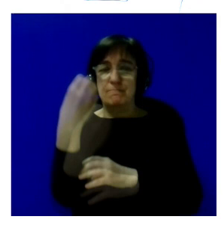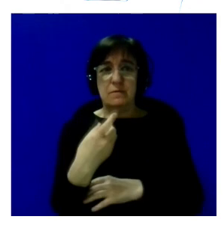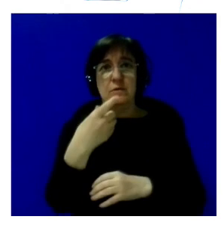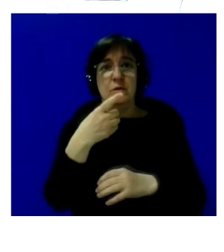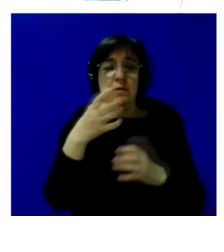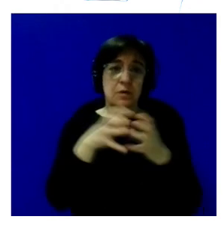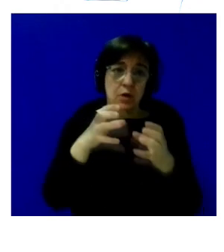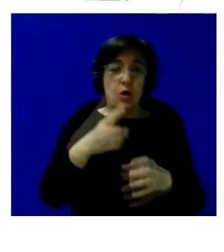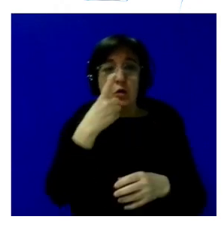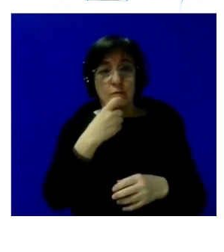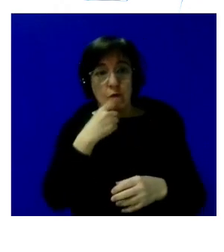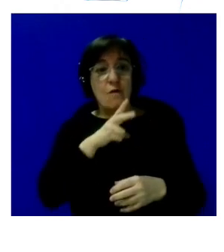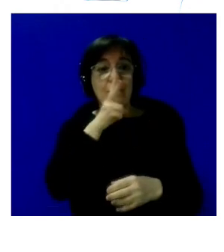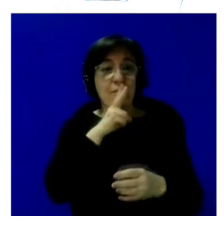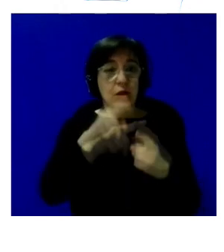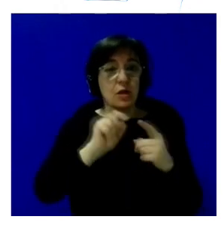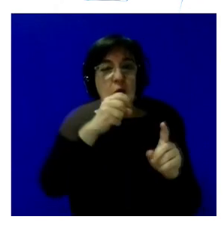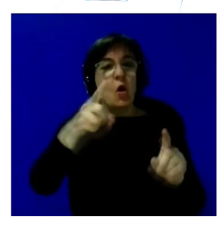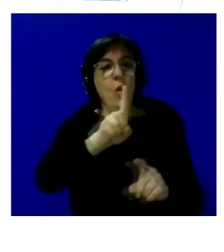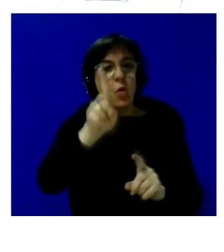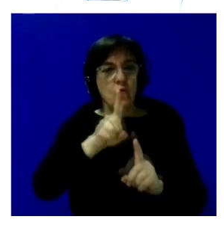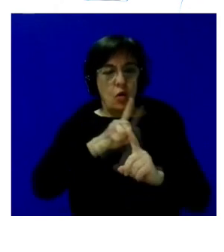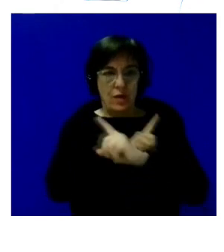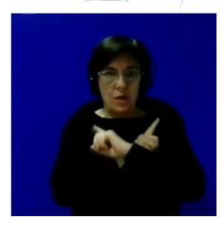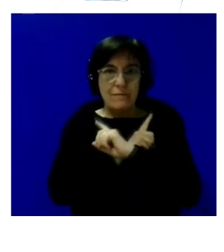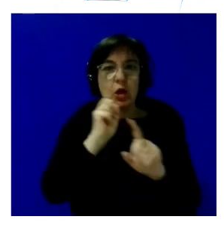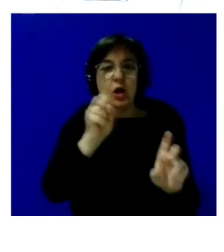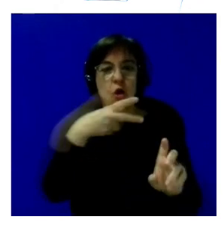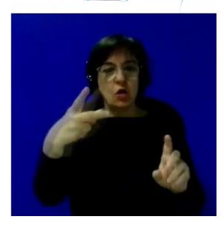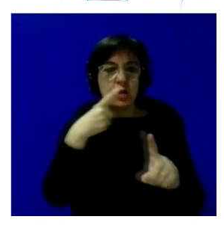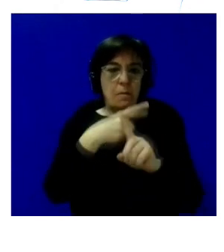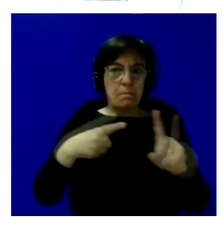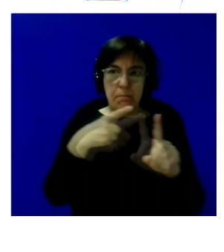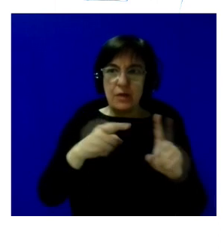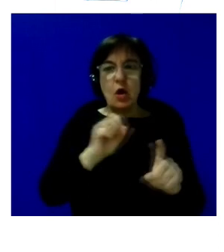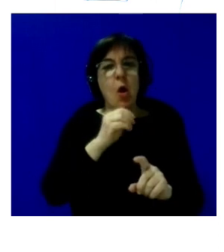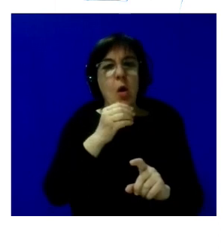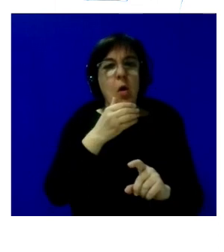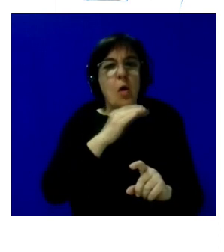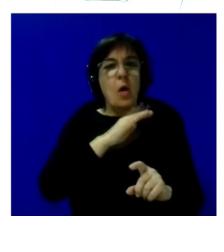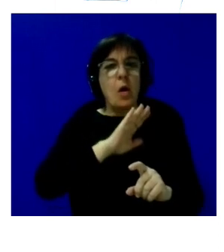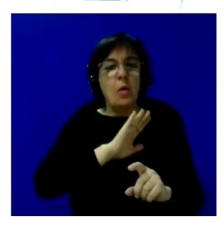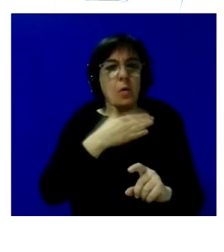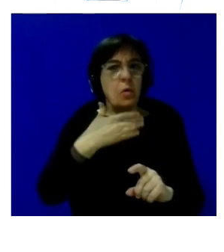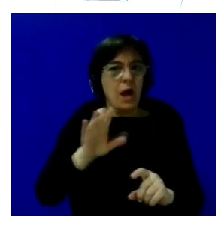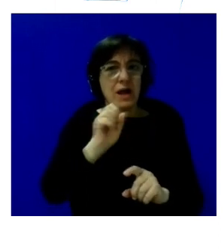resultado a uno de noviembre un resultado medio o un mal resultado la mitad